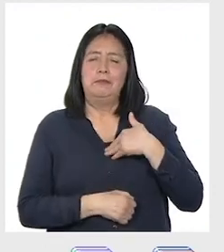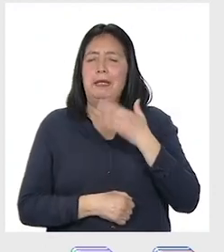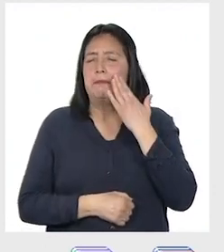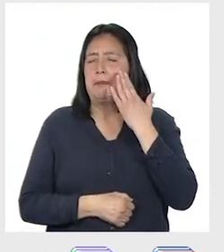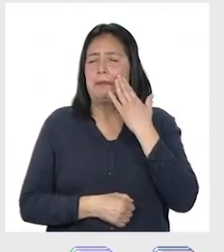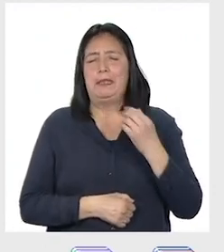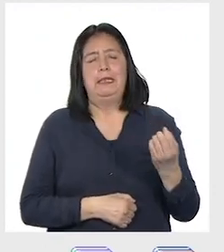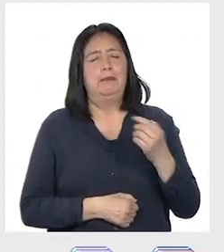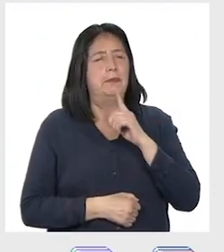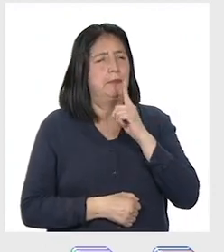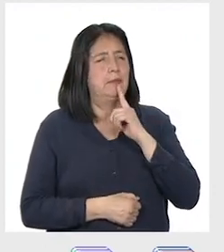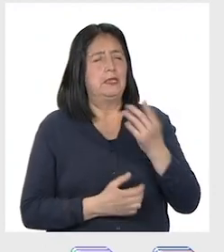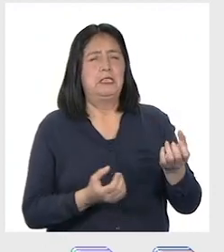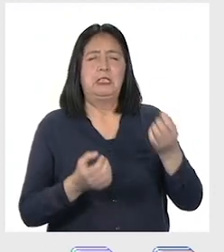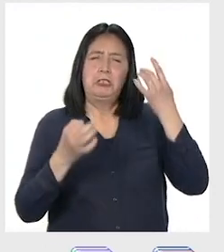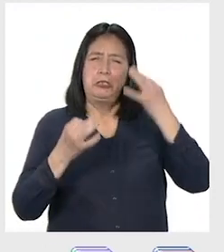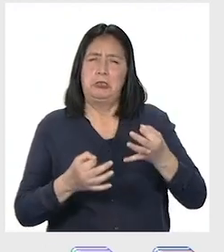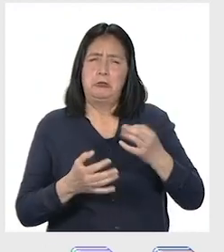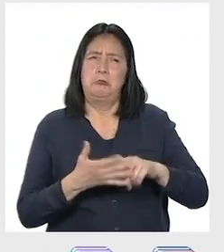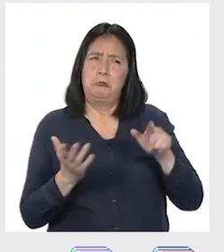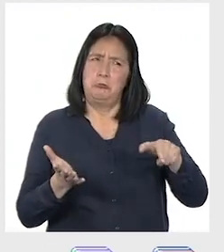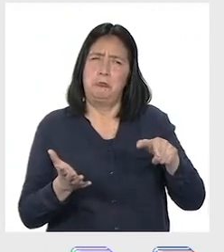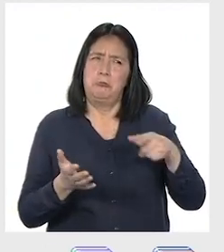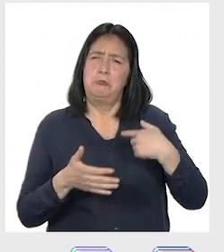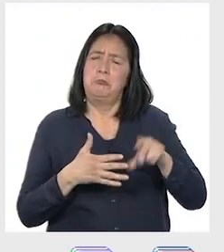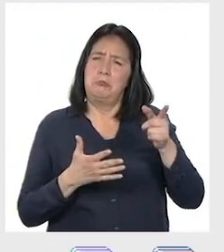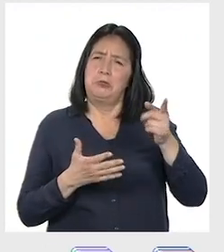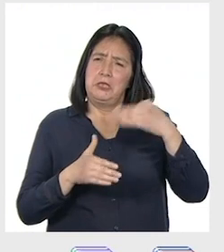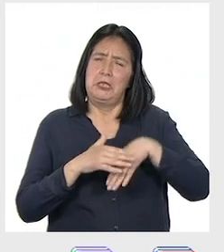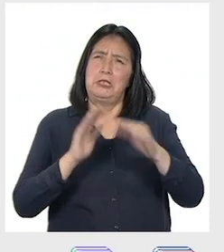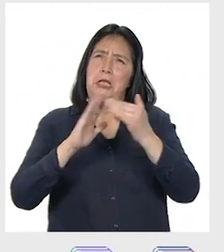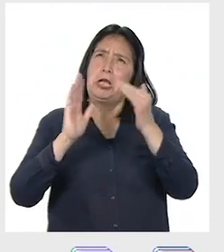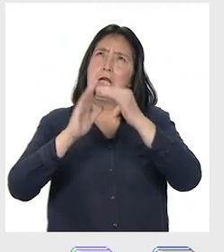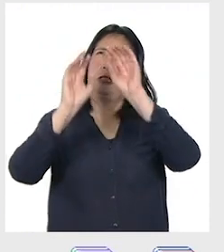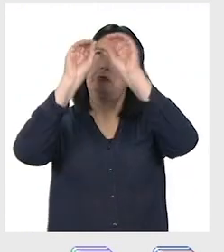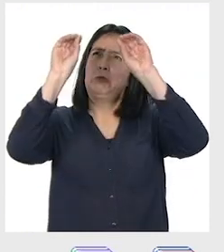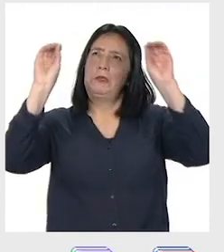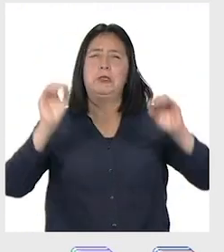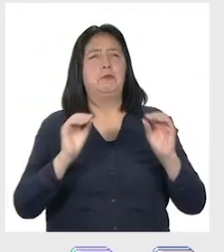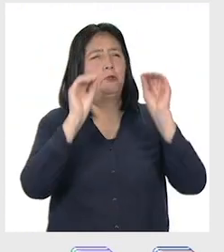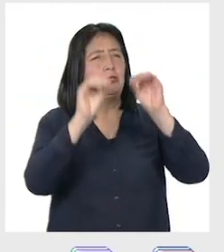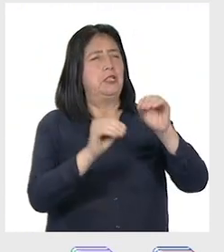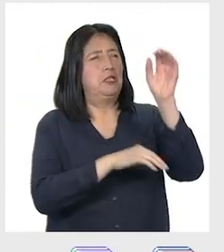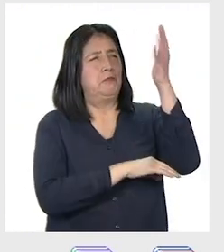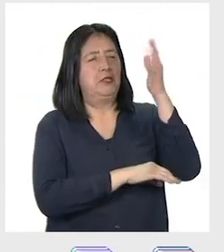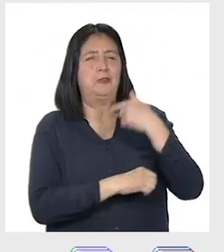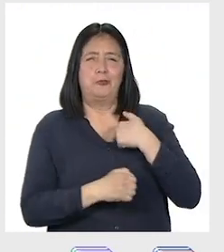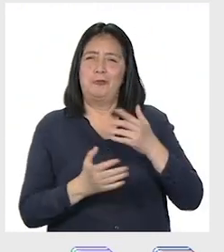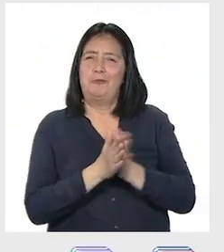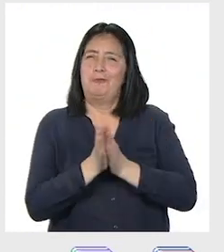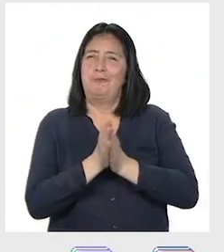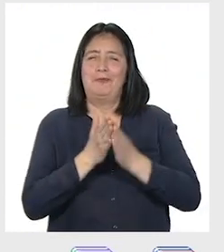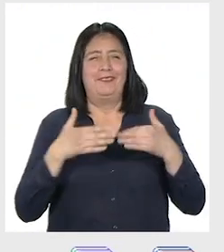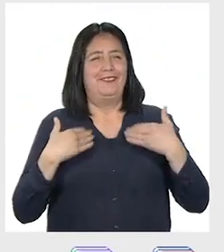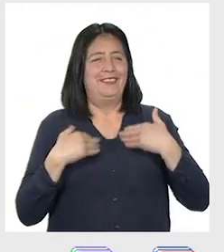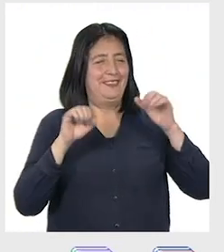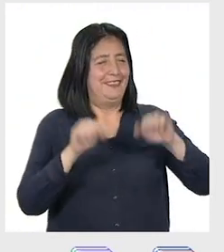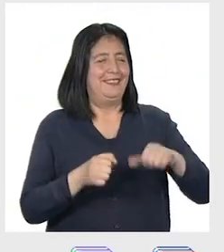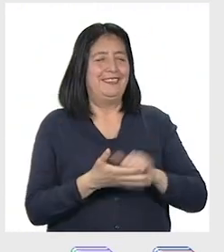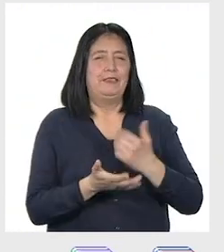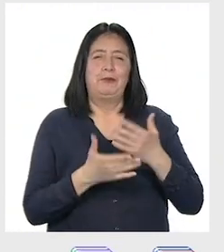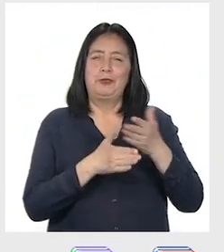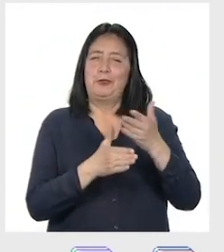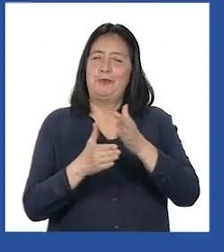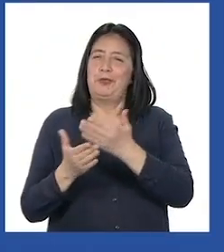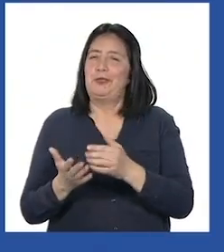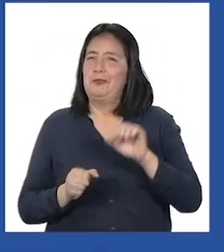papá y hemos decidido hacer una ceremonia para adornar nuestra casa y colocar la bandera. Estoy muy contento porque vamos a poder